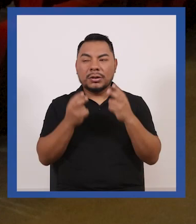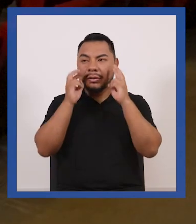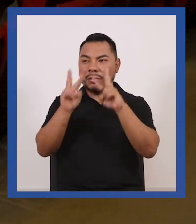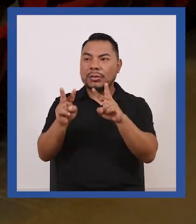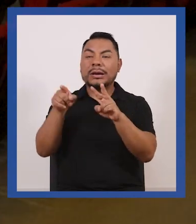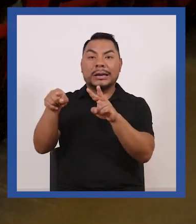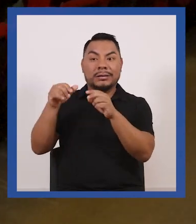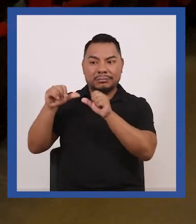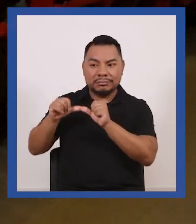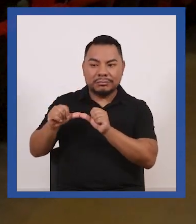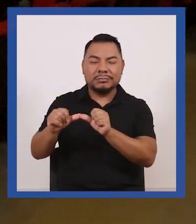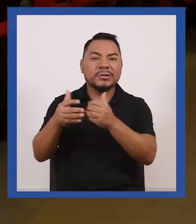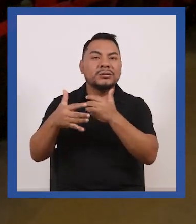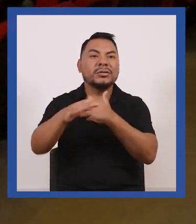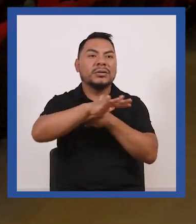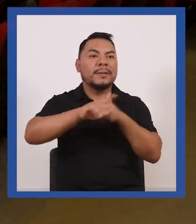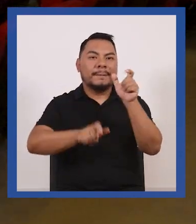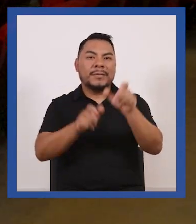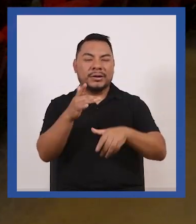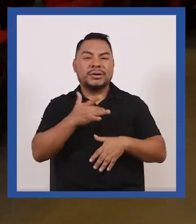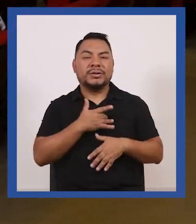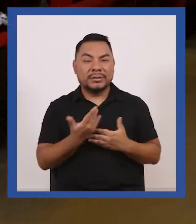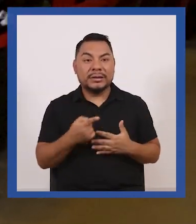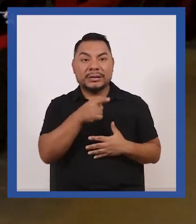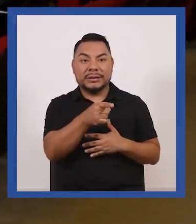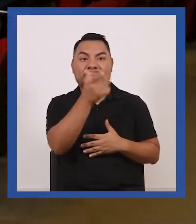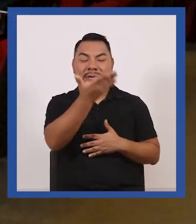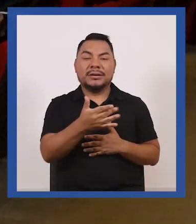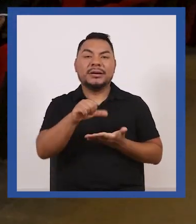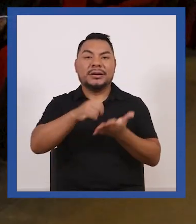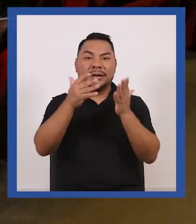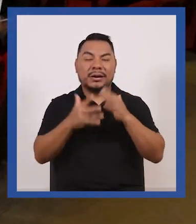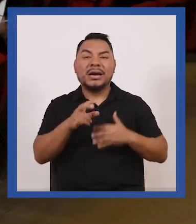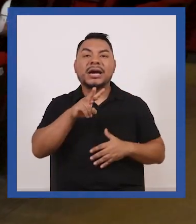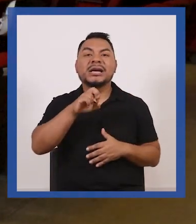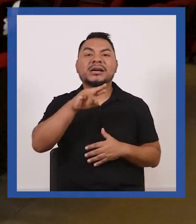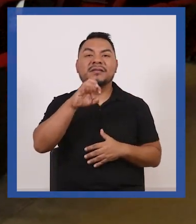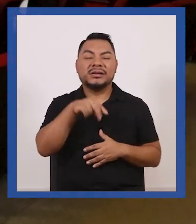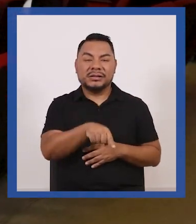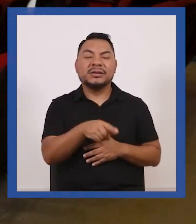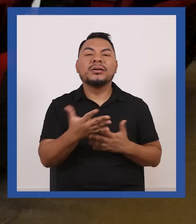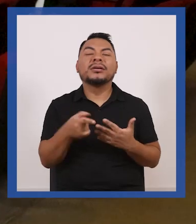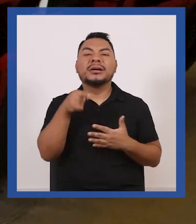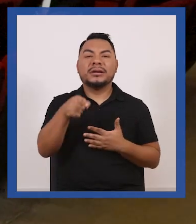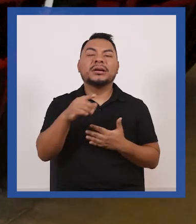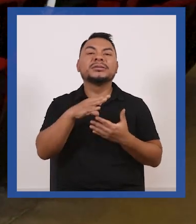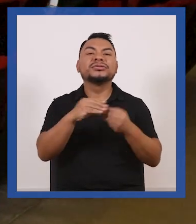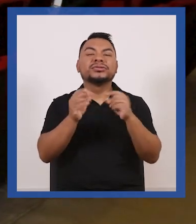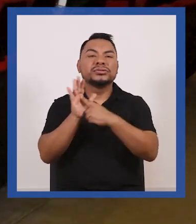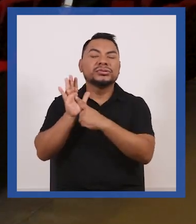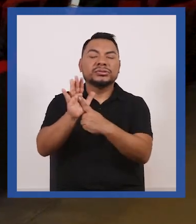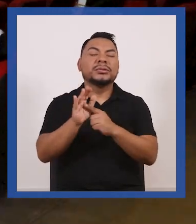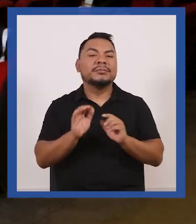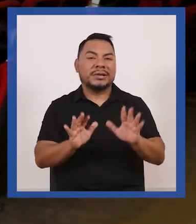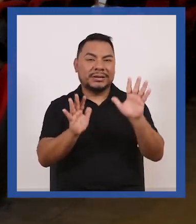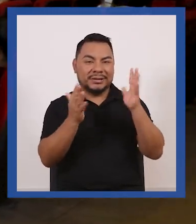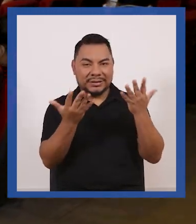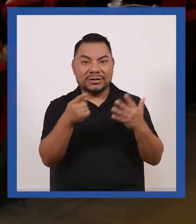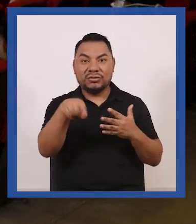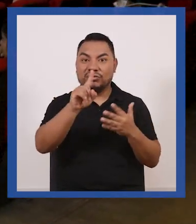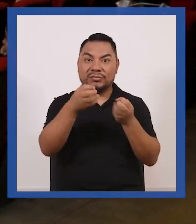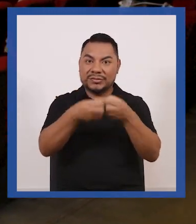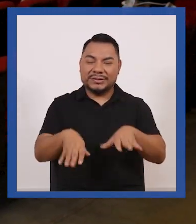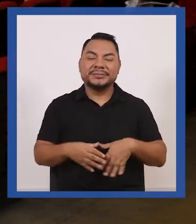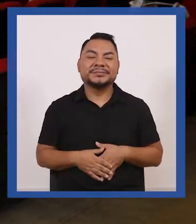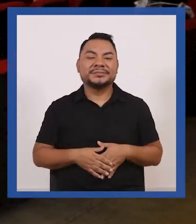generado y que todavía genera en las personas en este caso en la artista Evelyn Ortiz con este show magnífico que no